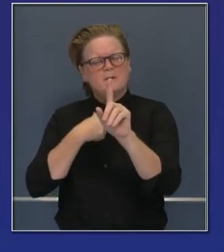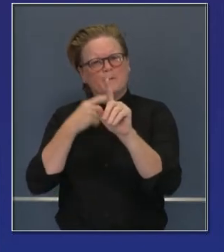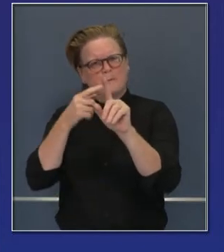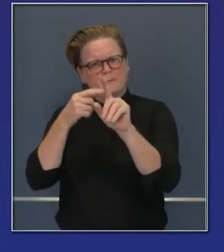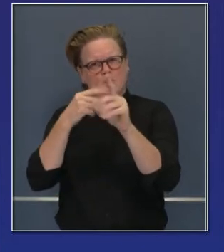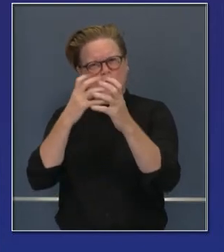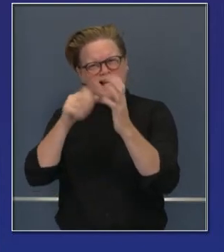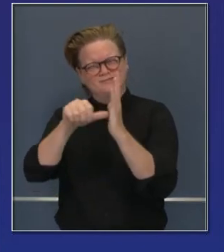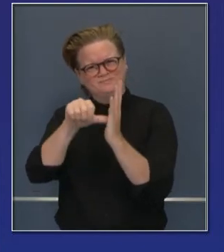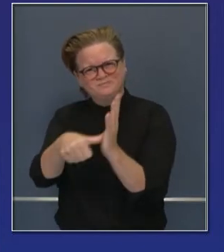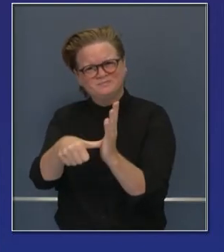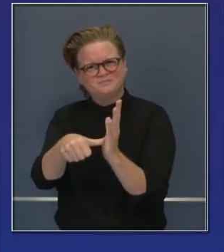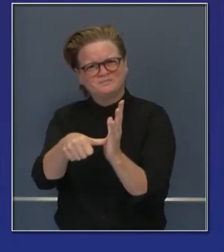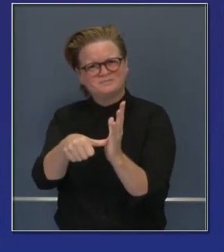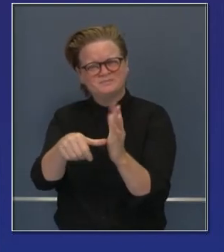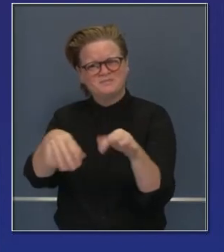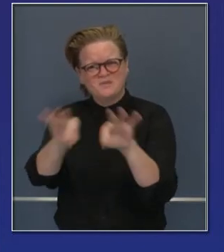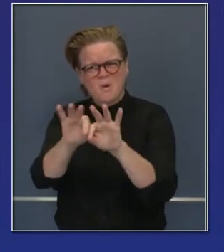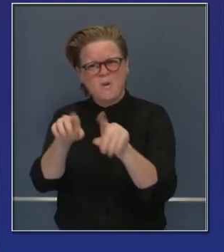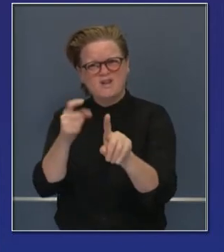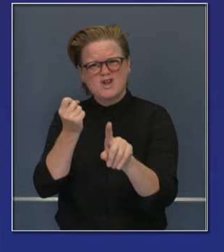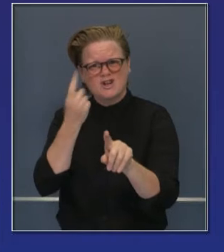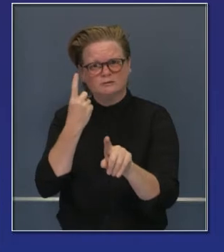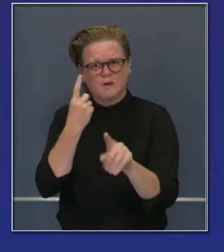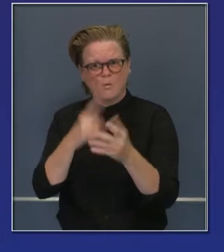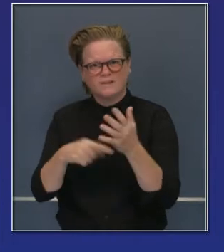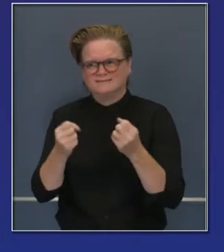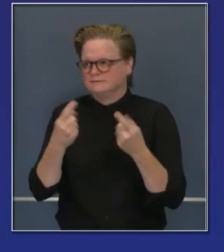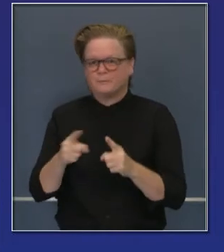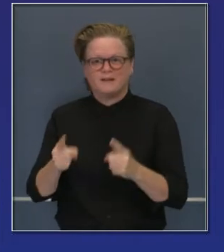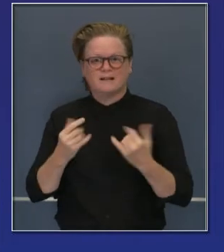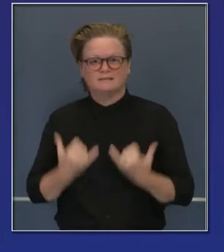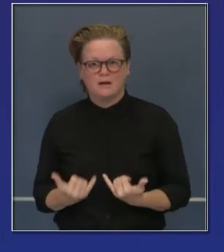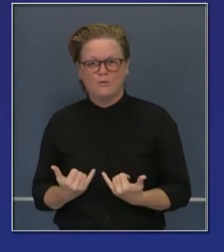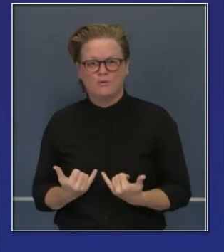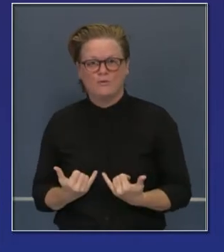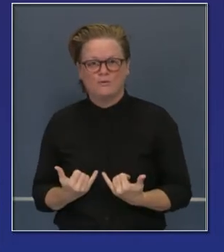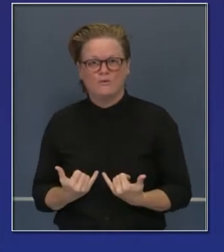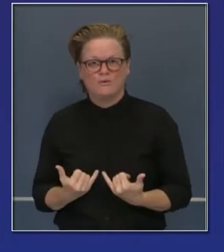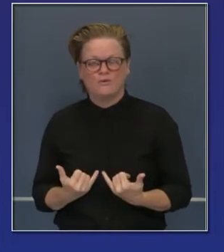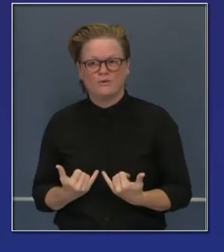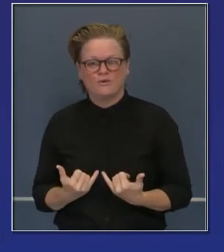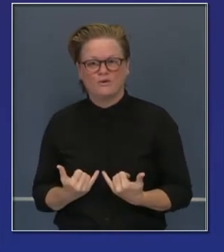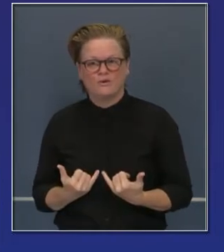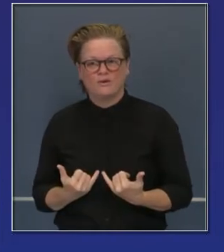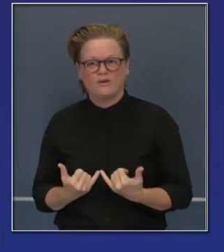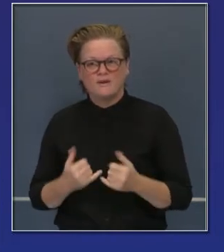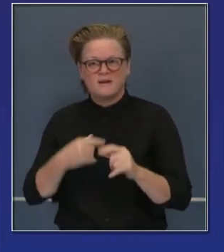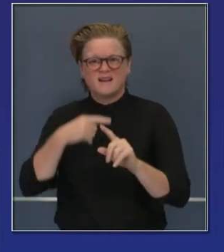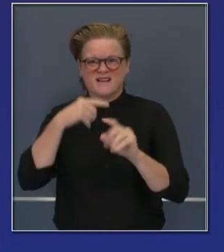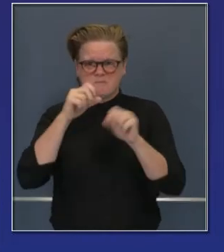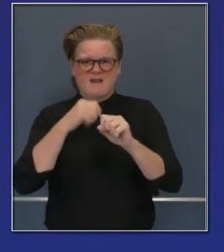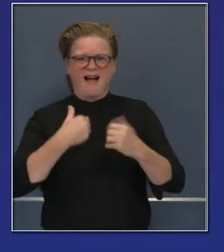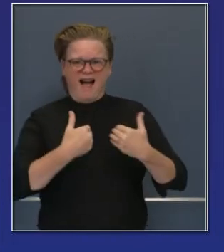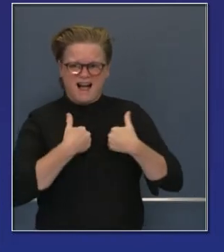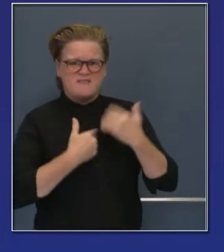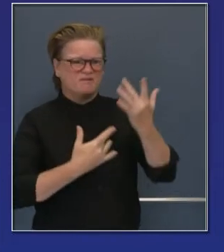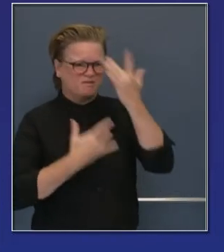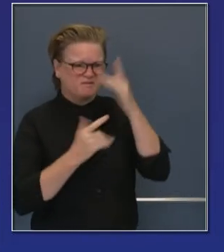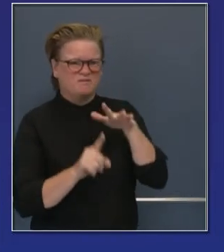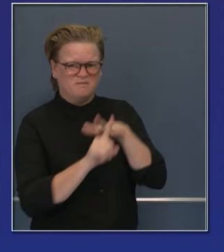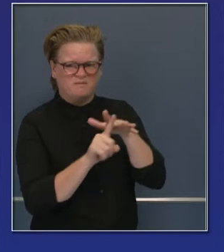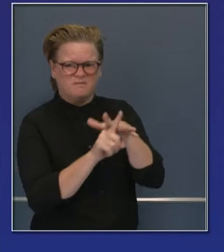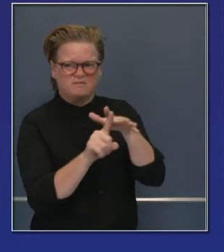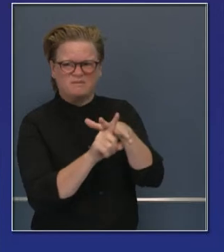pero quiero darles más información para que entiendan la situación en que estamos actualmente,